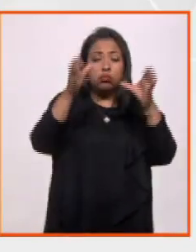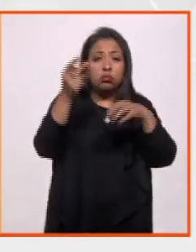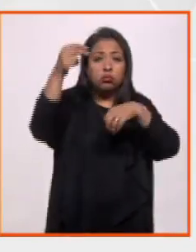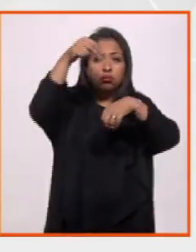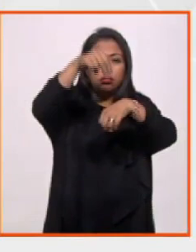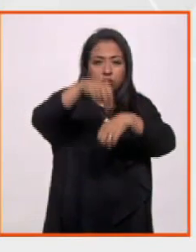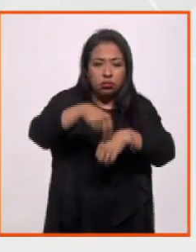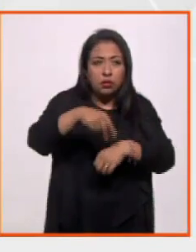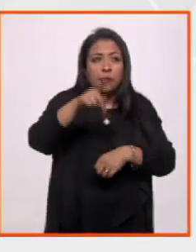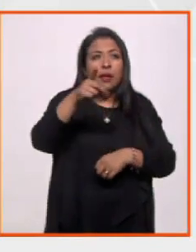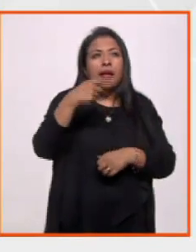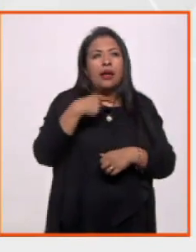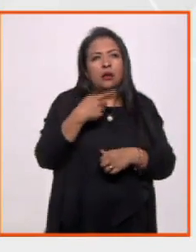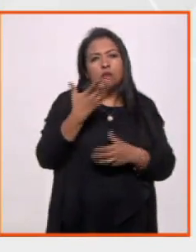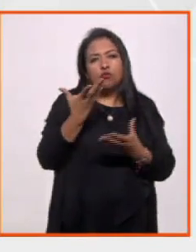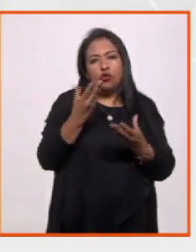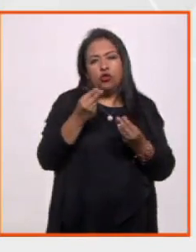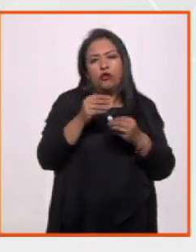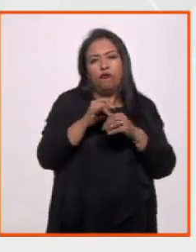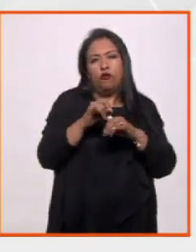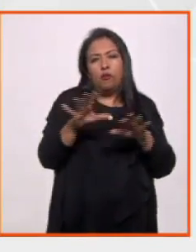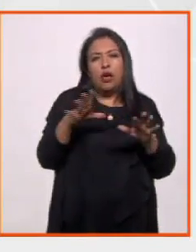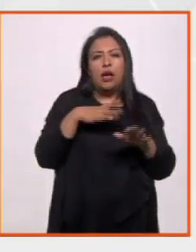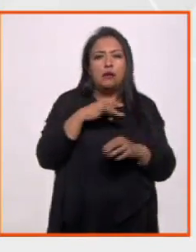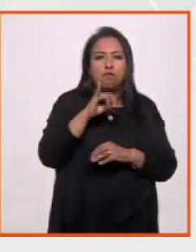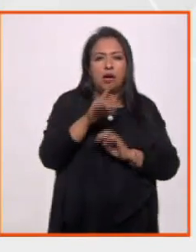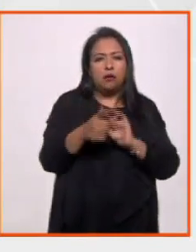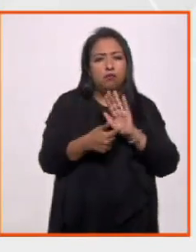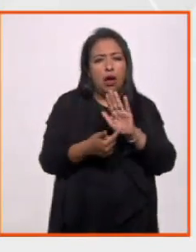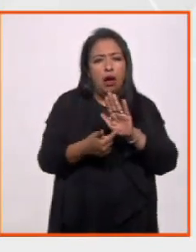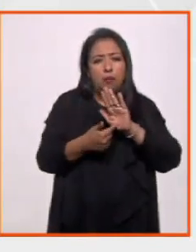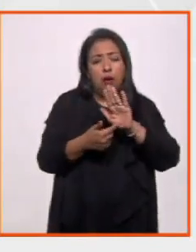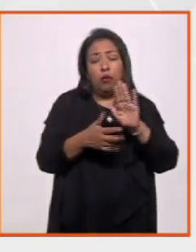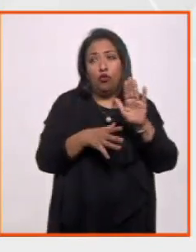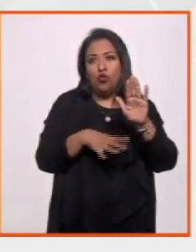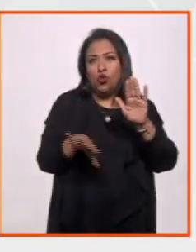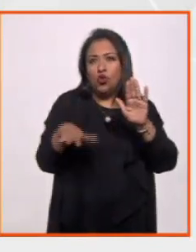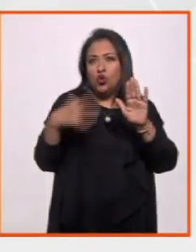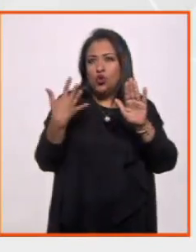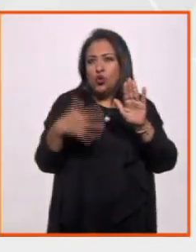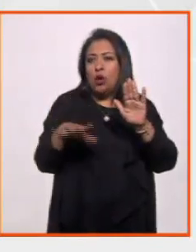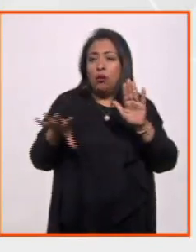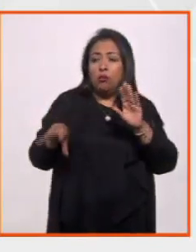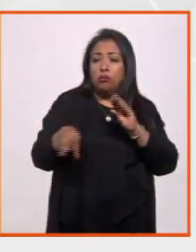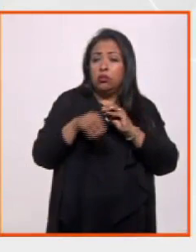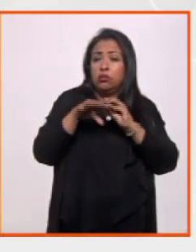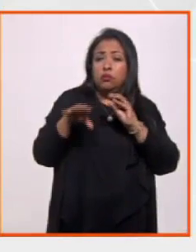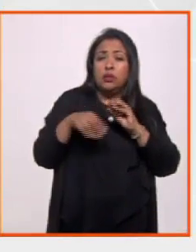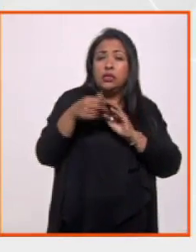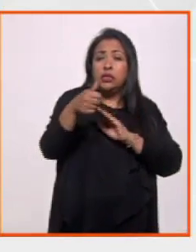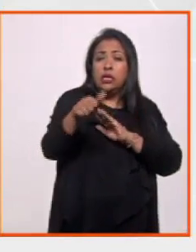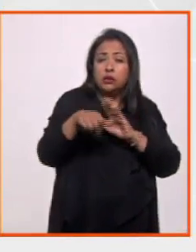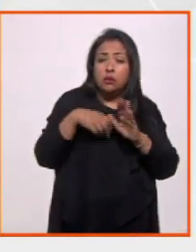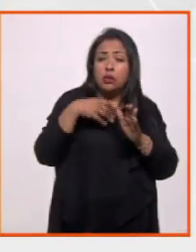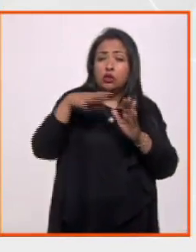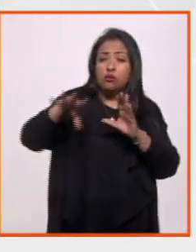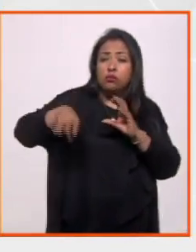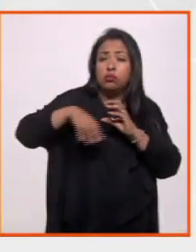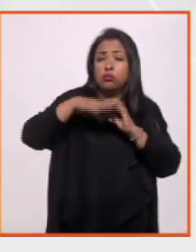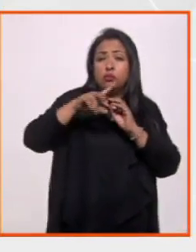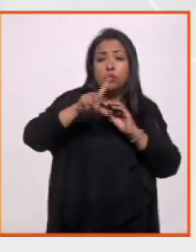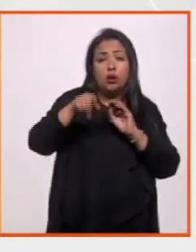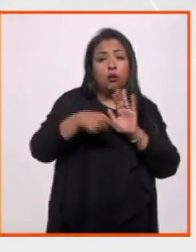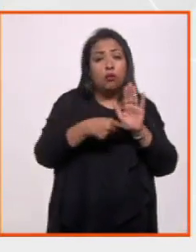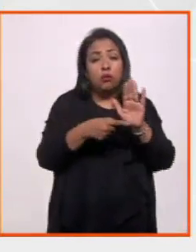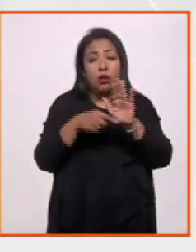Vamos a alimentar todo esto, pues yo creo que hay unas imágenes increíbles que hemos ido recopilando a través de seis meses. Es un trabajo, la